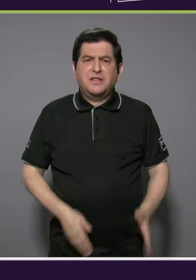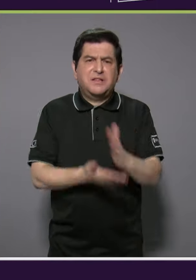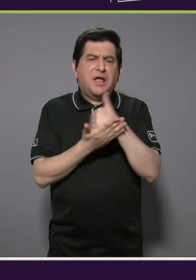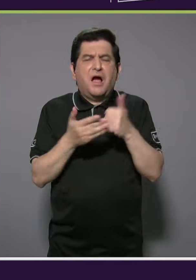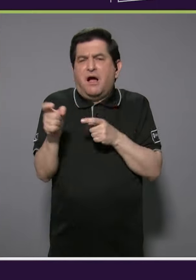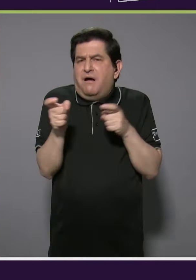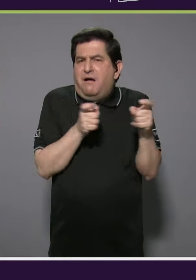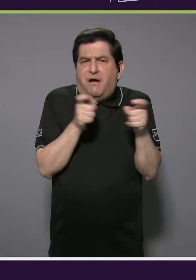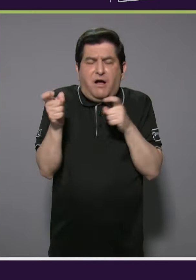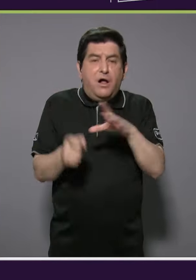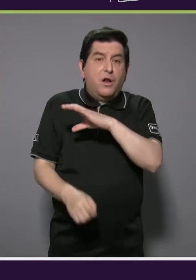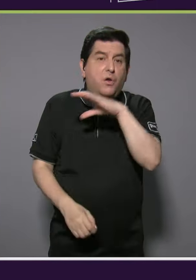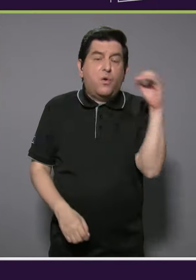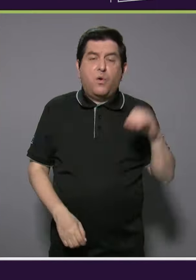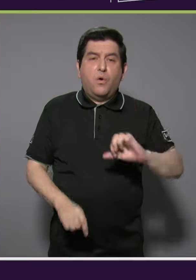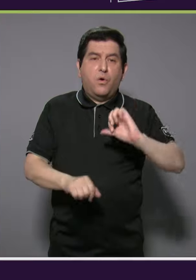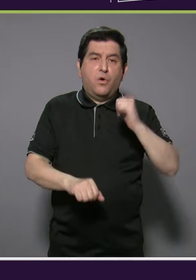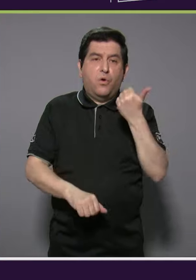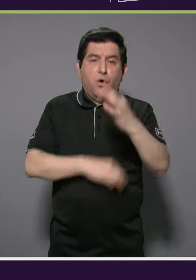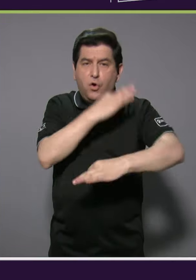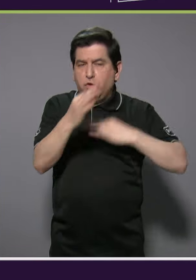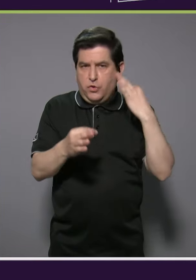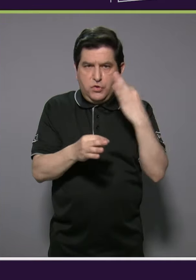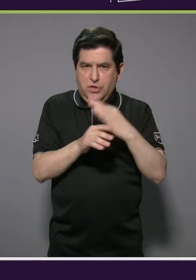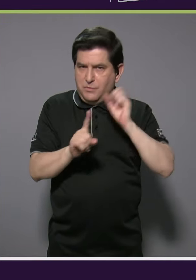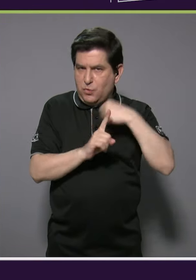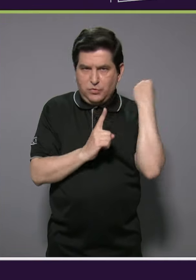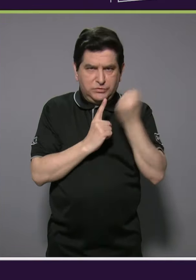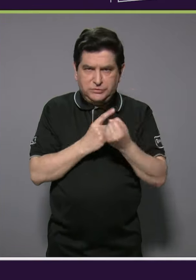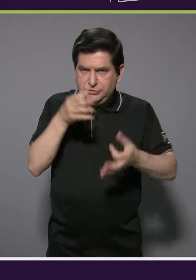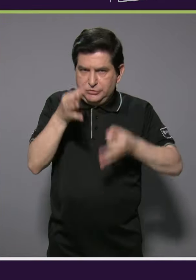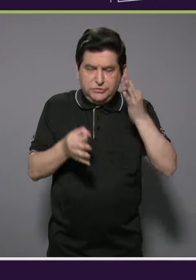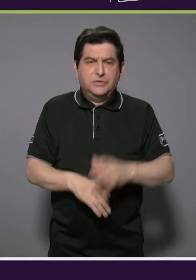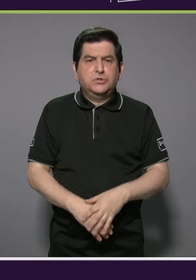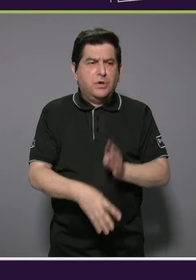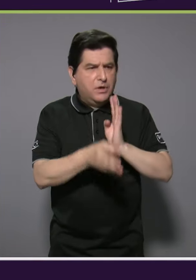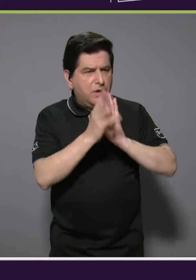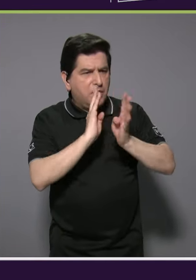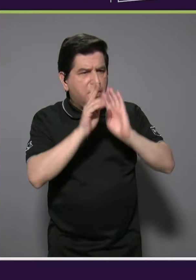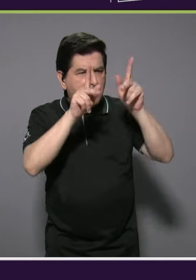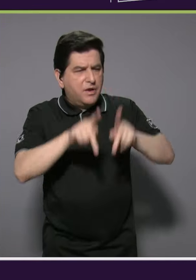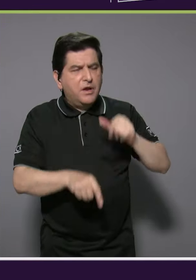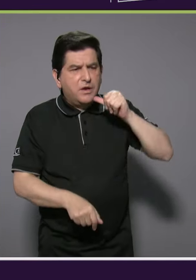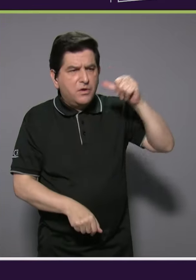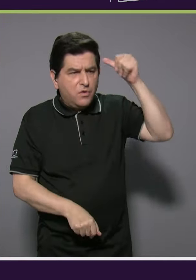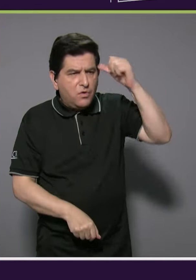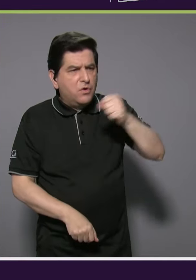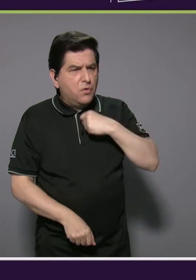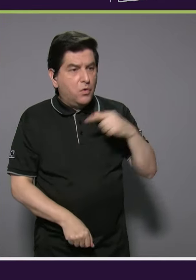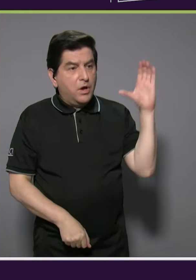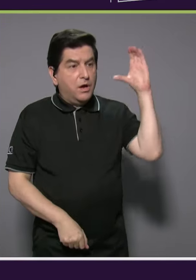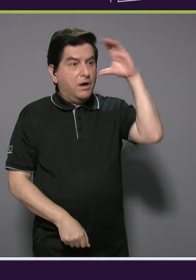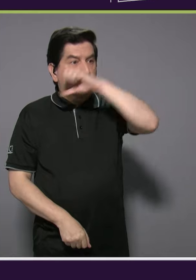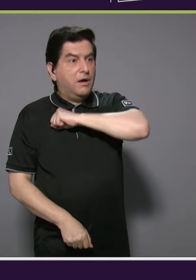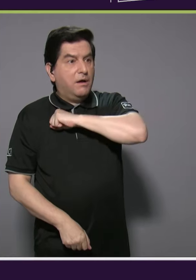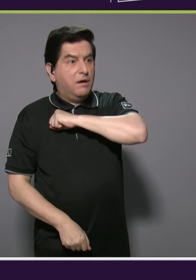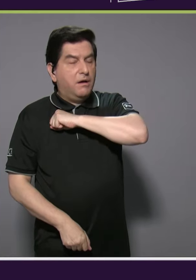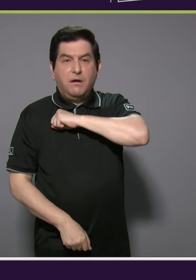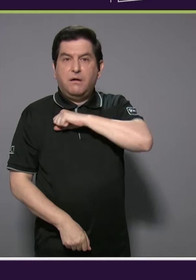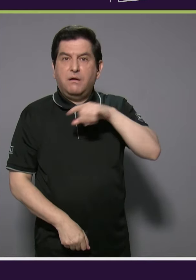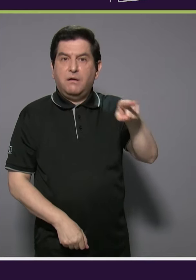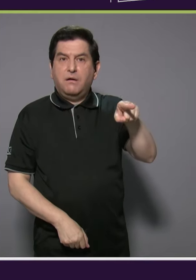o algo de otro tipo y conversando con la persona adulta mayor uno se entera de que